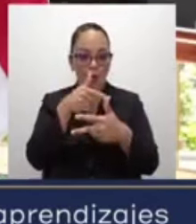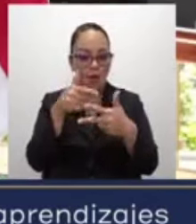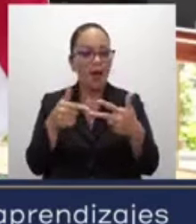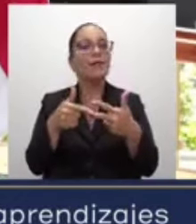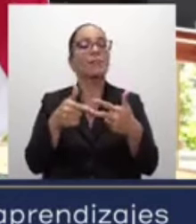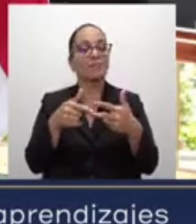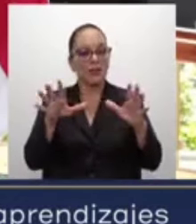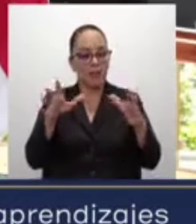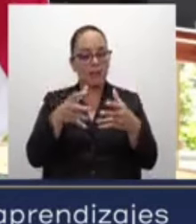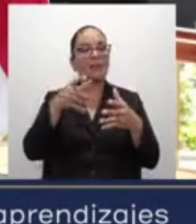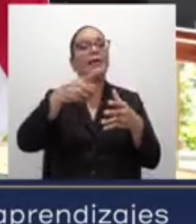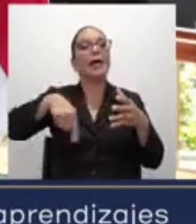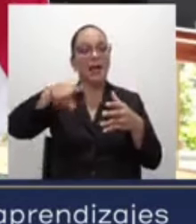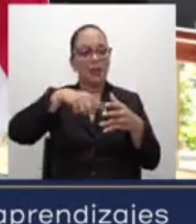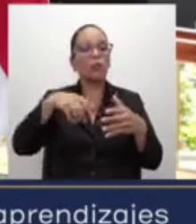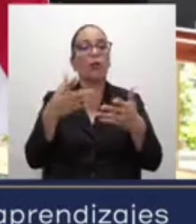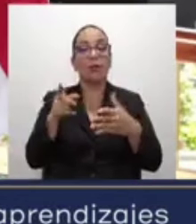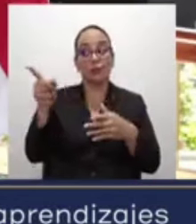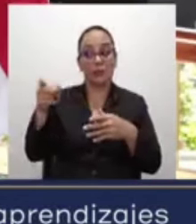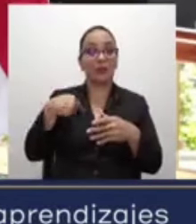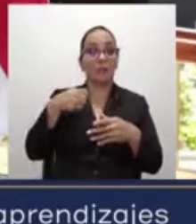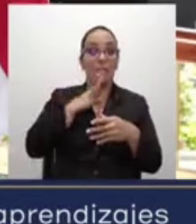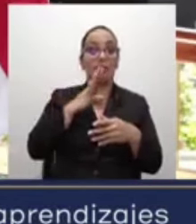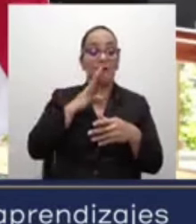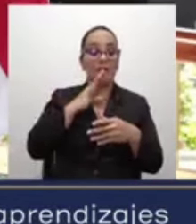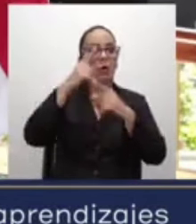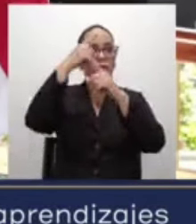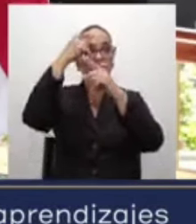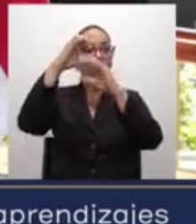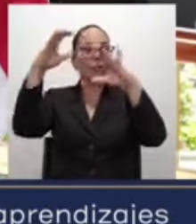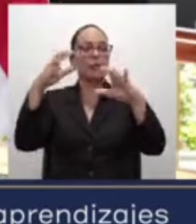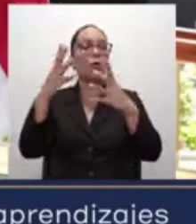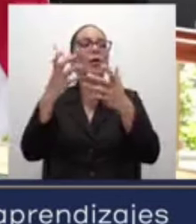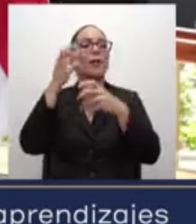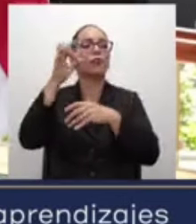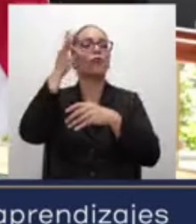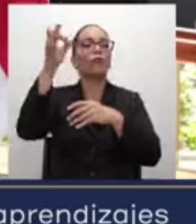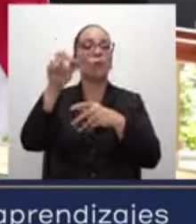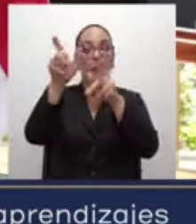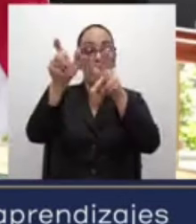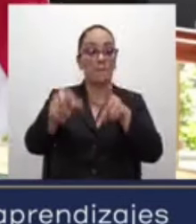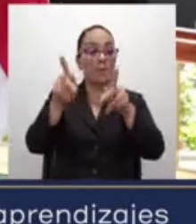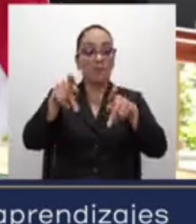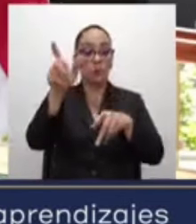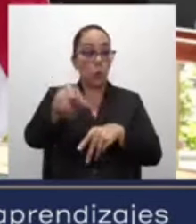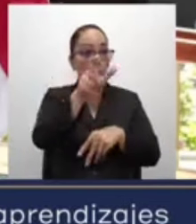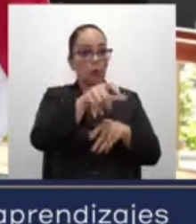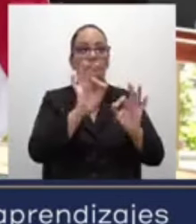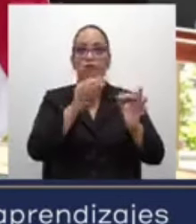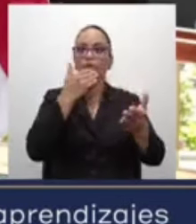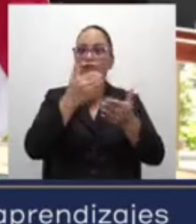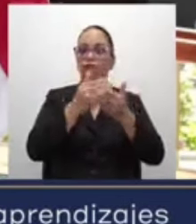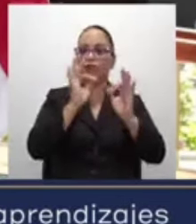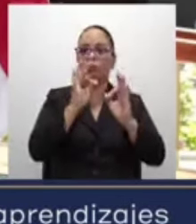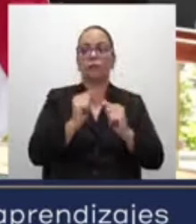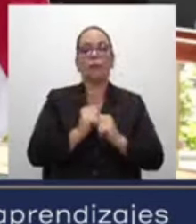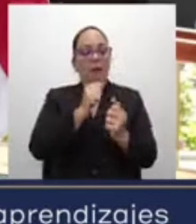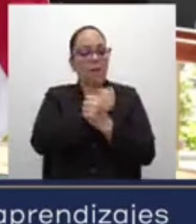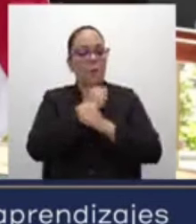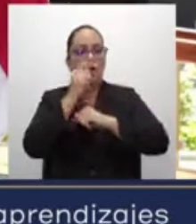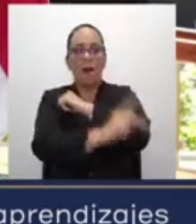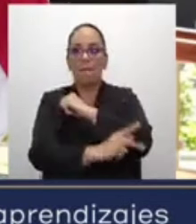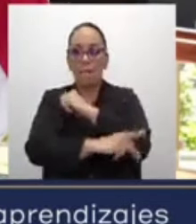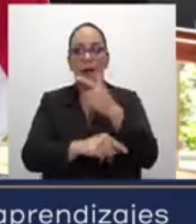conforma a lo que usted y yo siempre hemos hablado y soñado, tener un ciudadano productivo, patriótico y buen